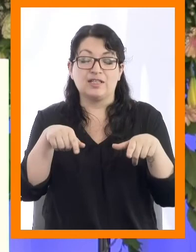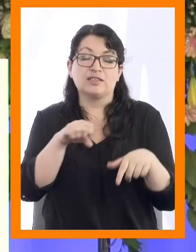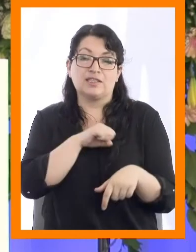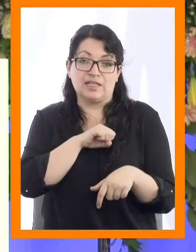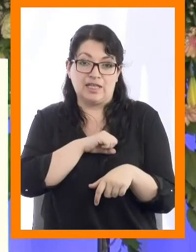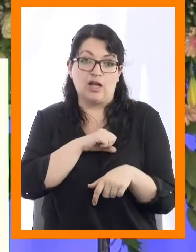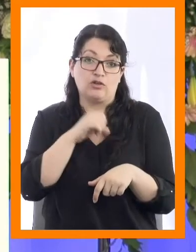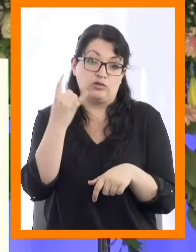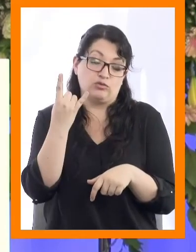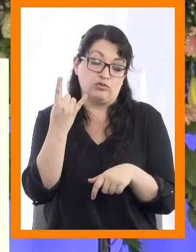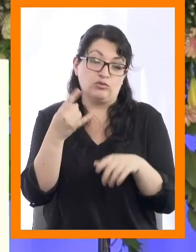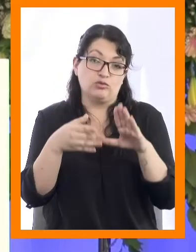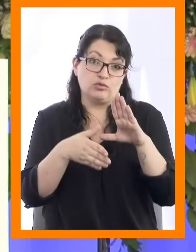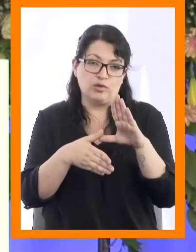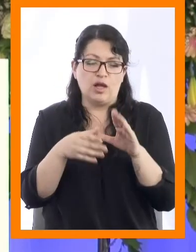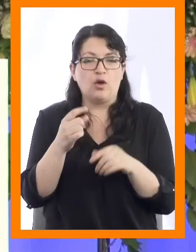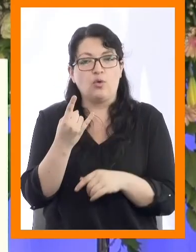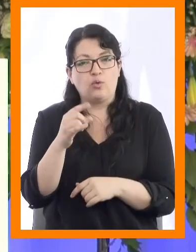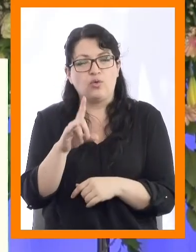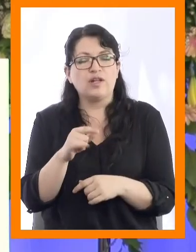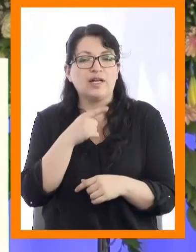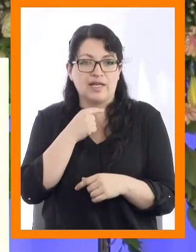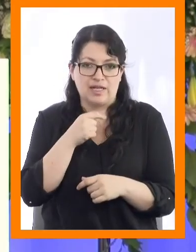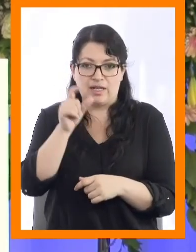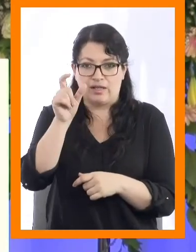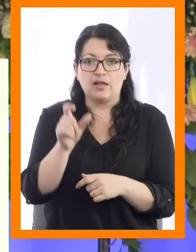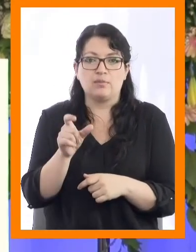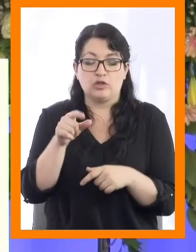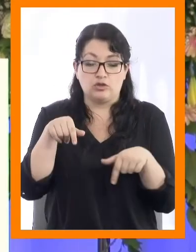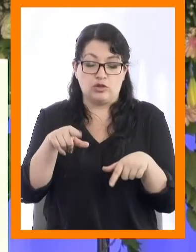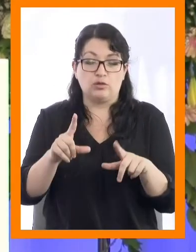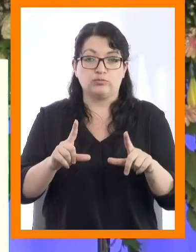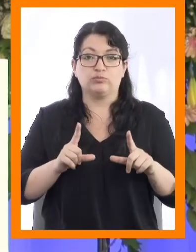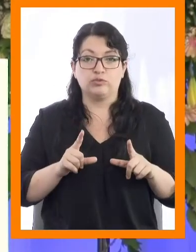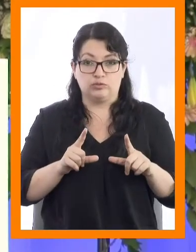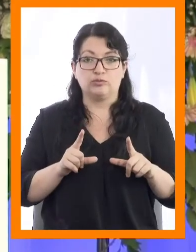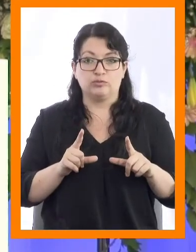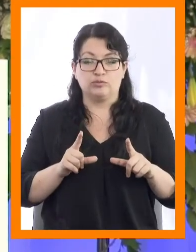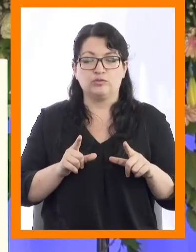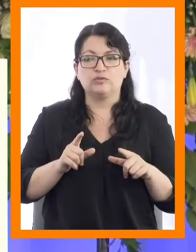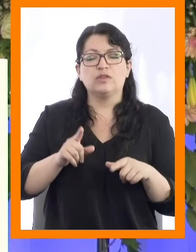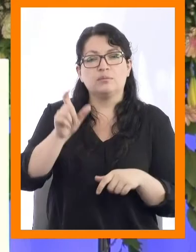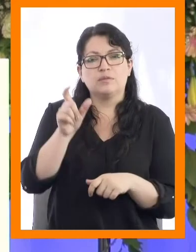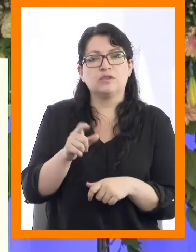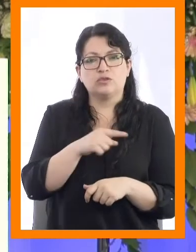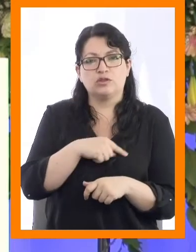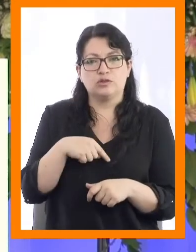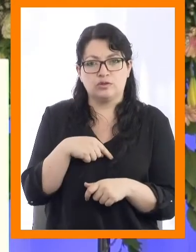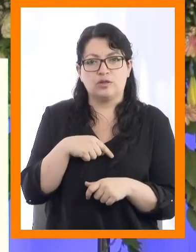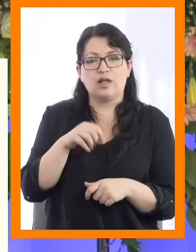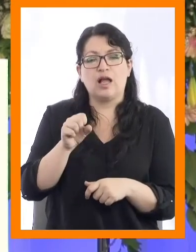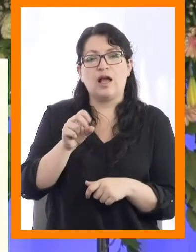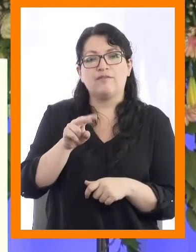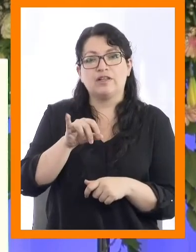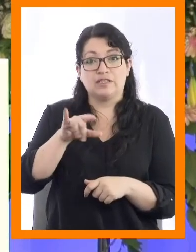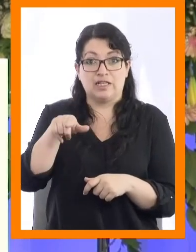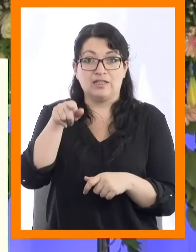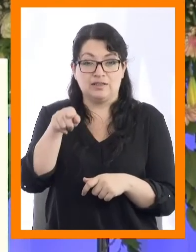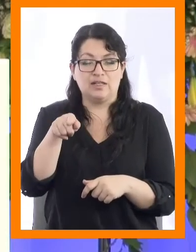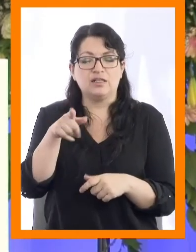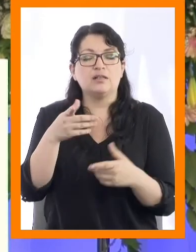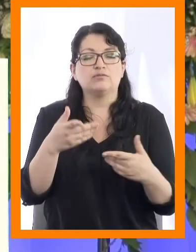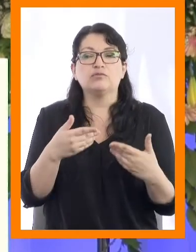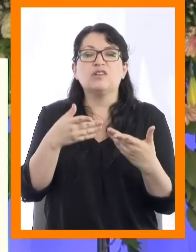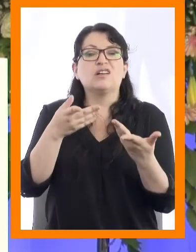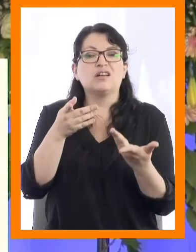Udla han querido que el egresado Miguel Ángel Álvarez Abayay sea